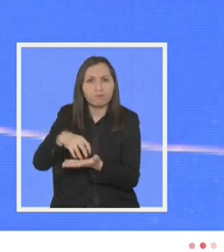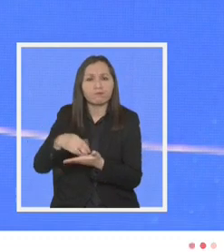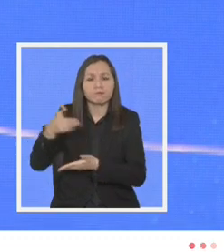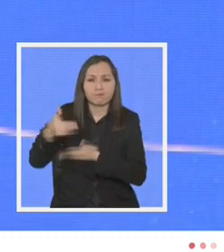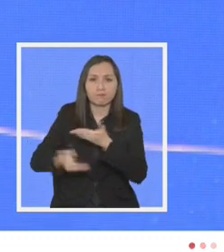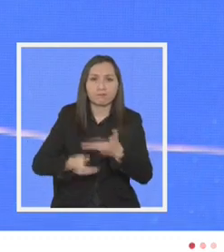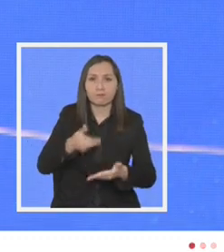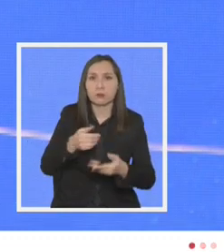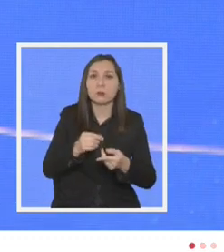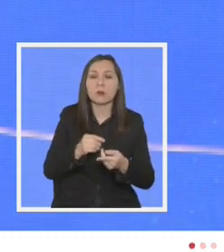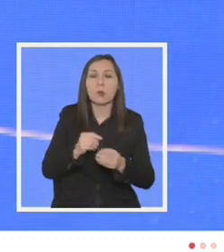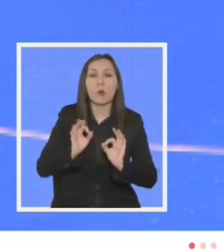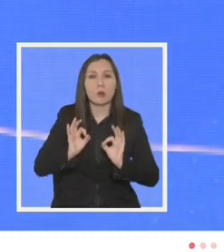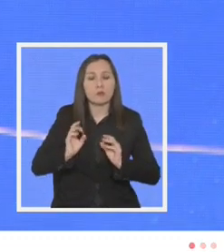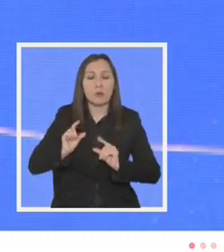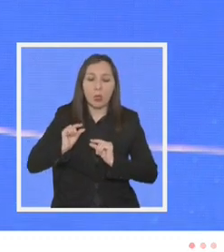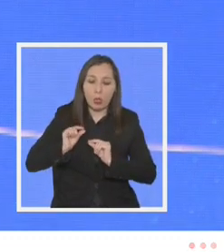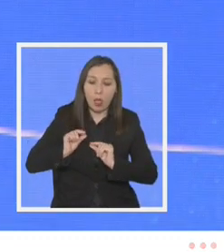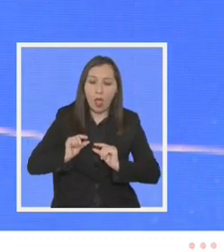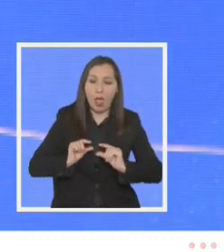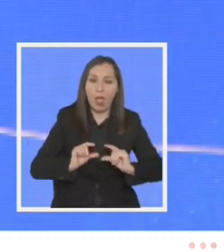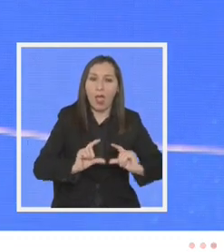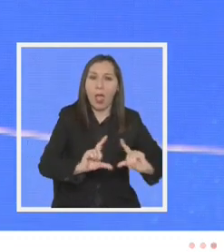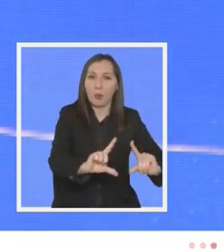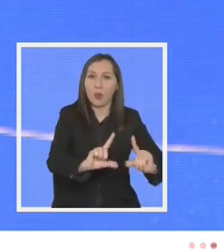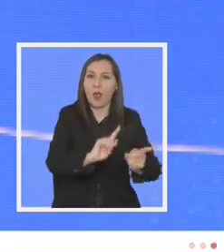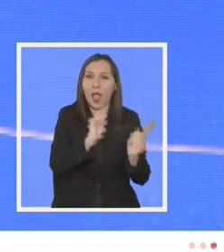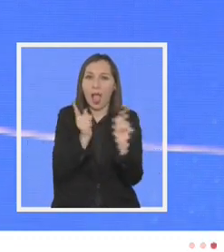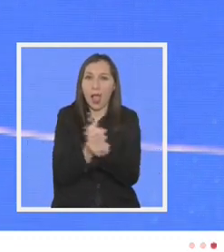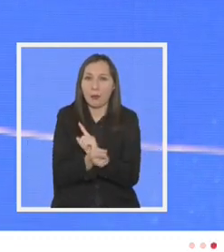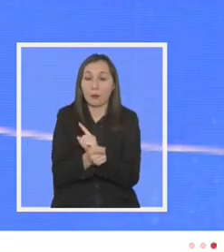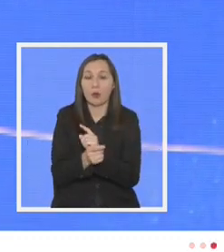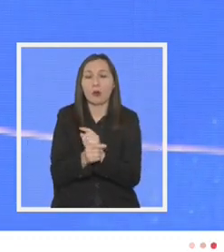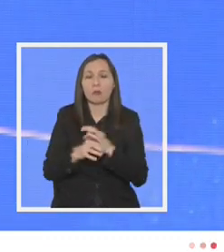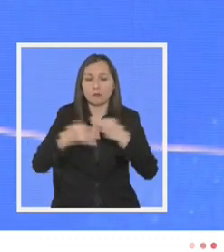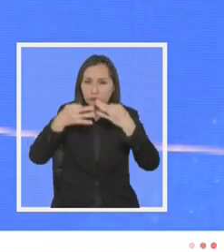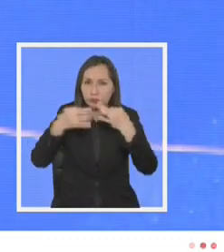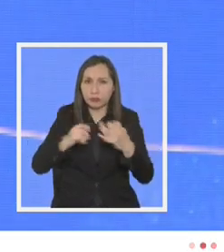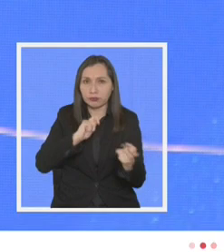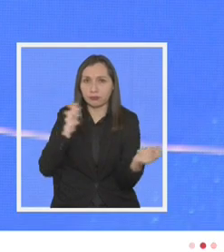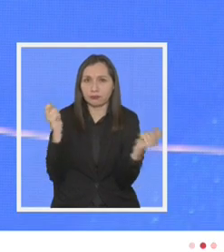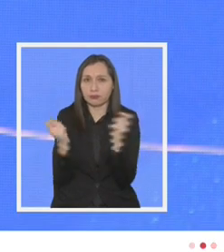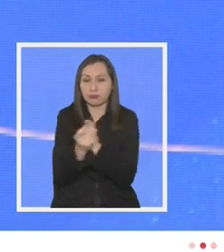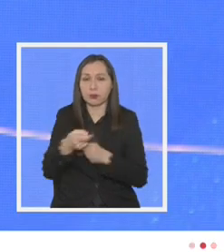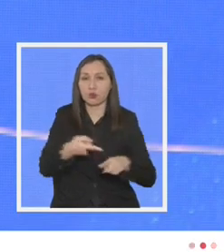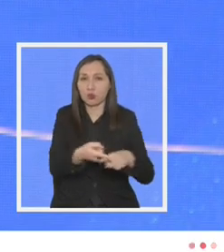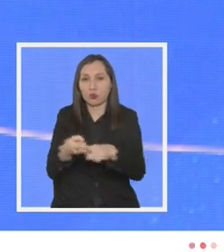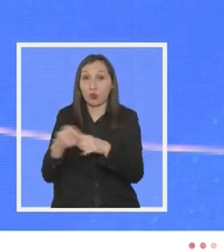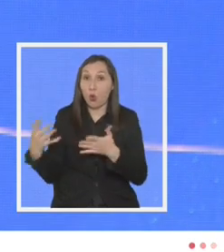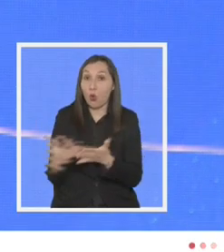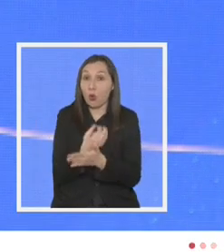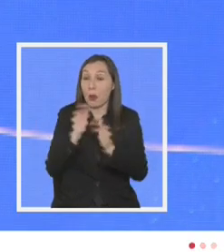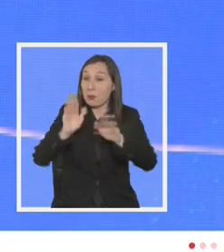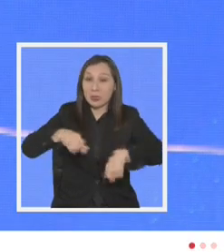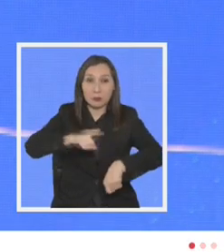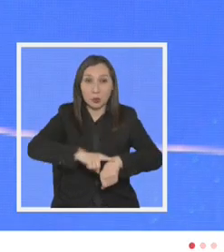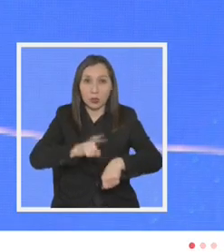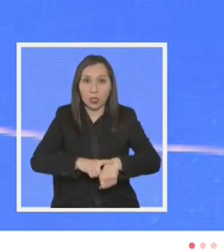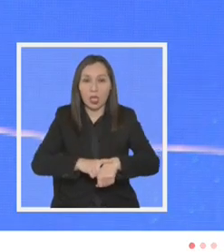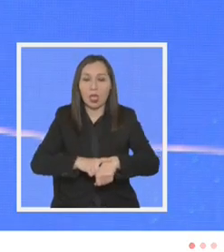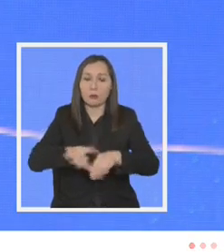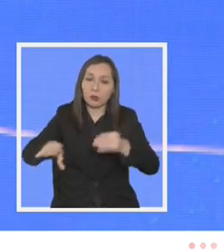procesos moderados y graduales de cambio y transformaciones sociales que logren al mismo tiempo